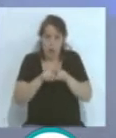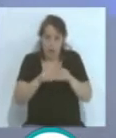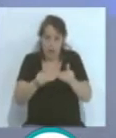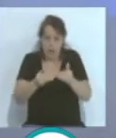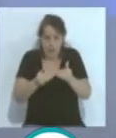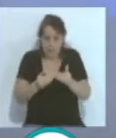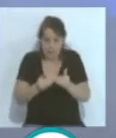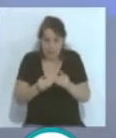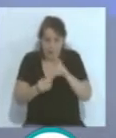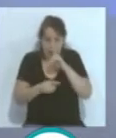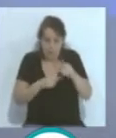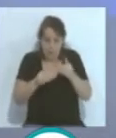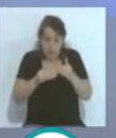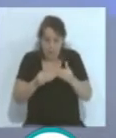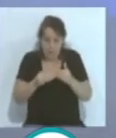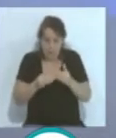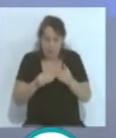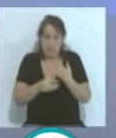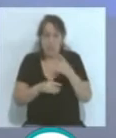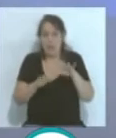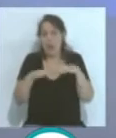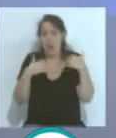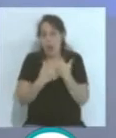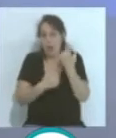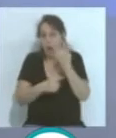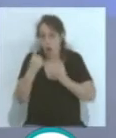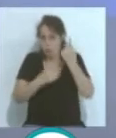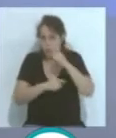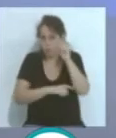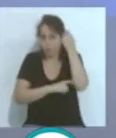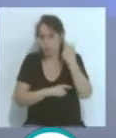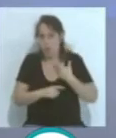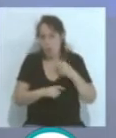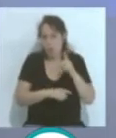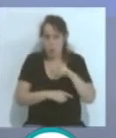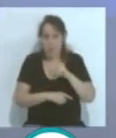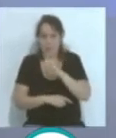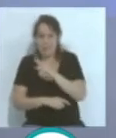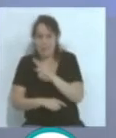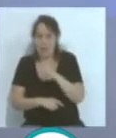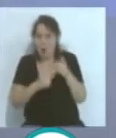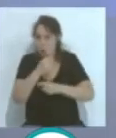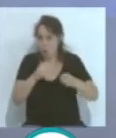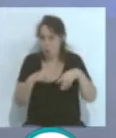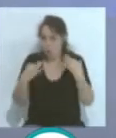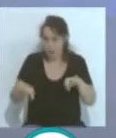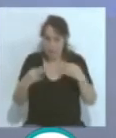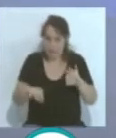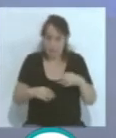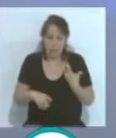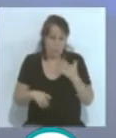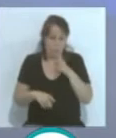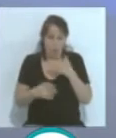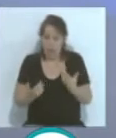incluso en algunos Carranzas estuviera entre el día 12 o 13 de agosto, que serían o menos fechas como las que estamos